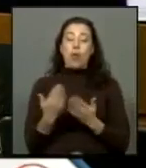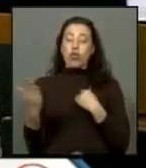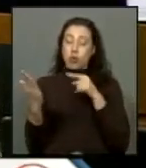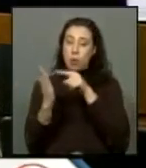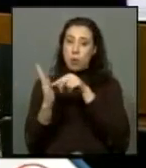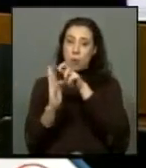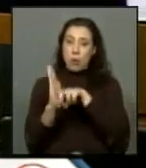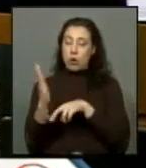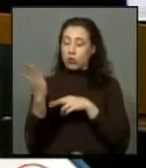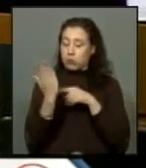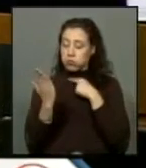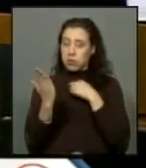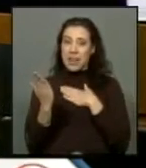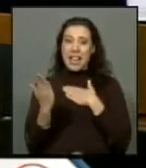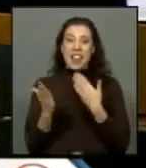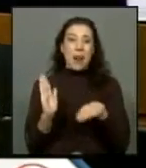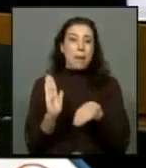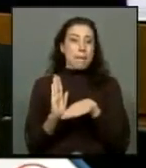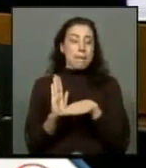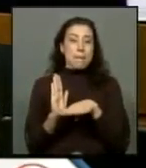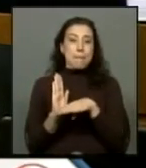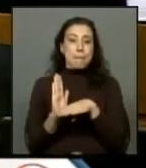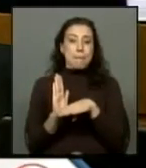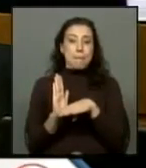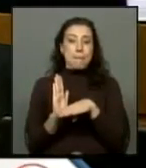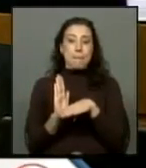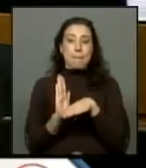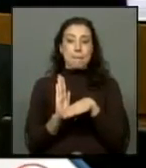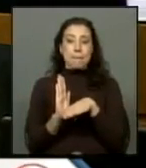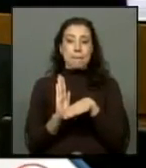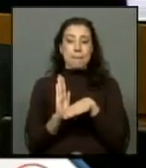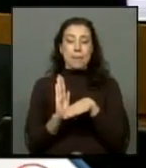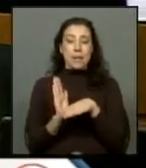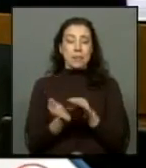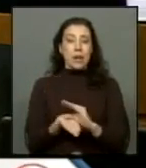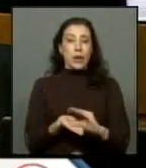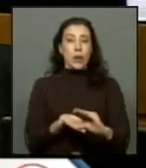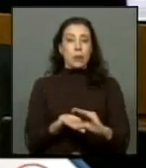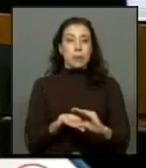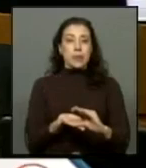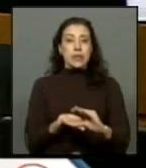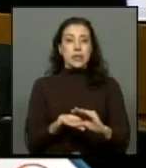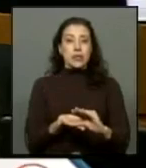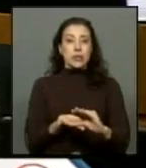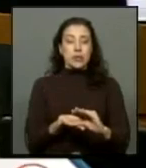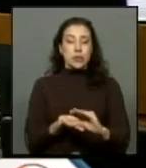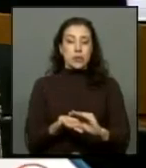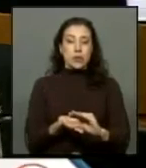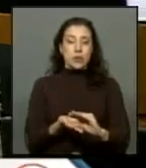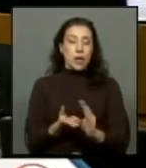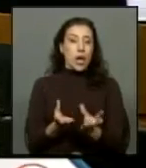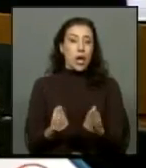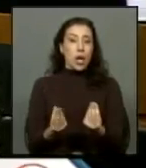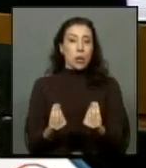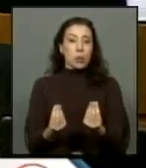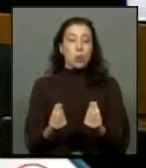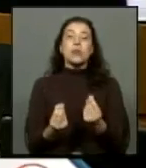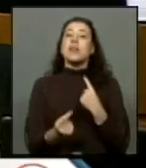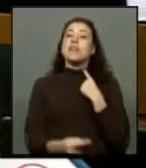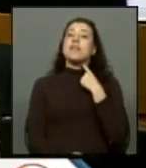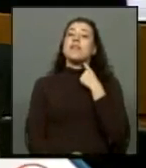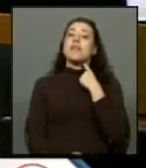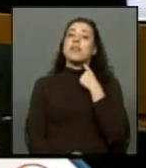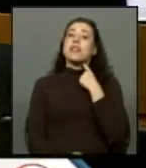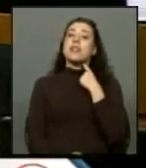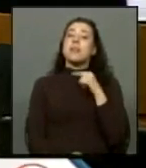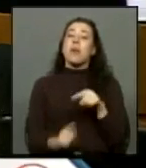proyecto que busca entregar una mínima una mínima compensación a parte importante de las víctimas